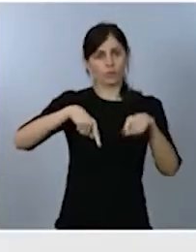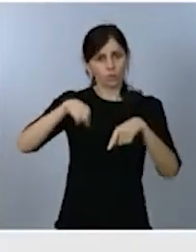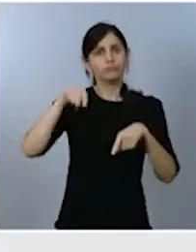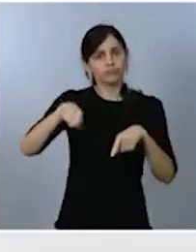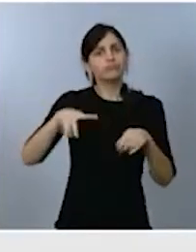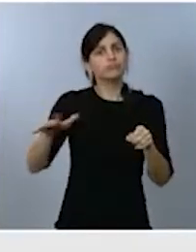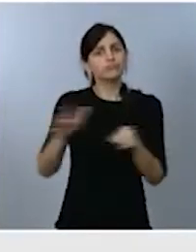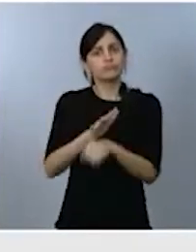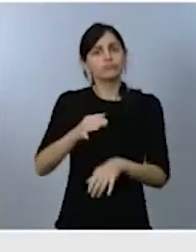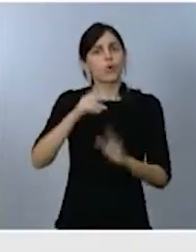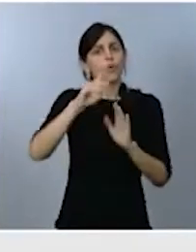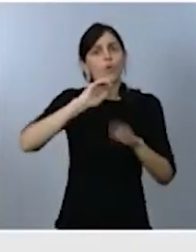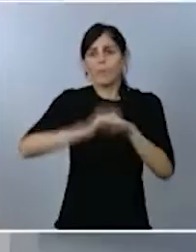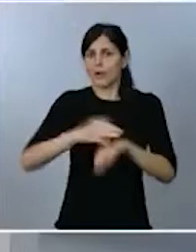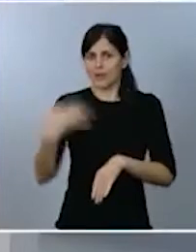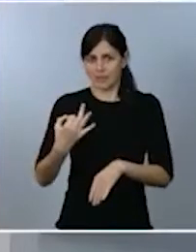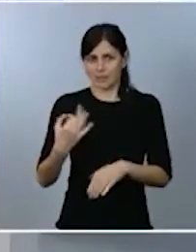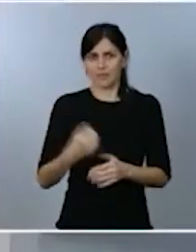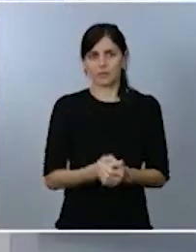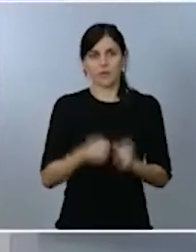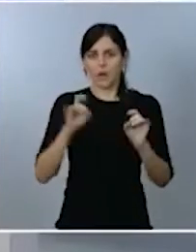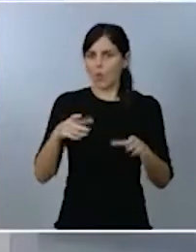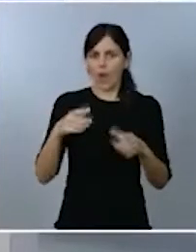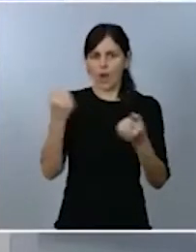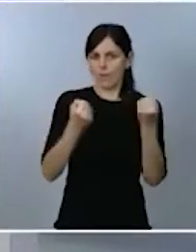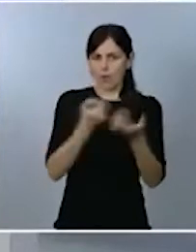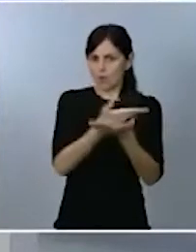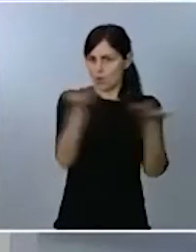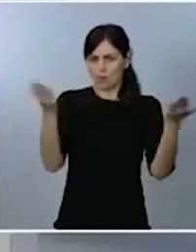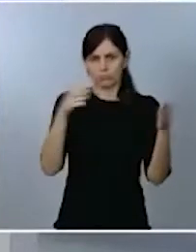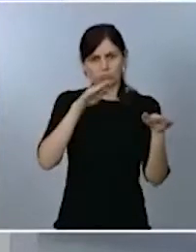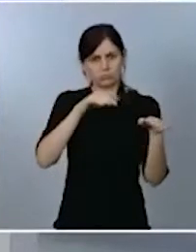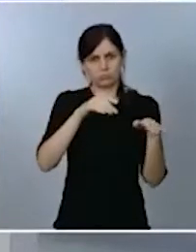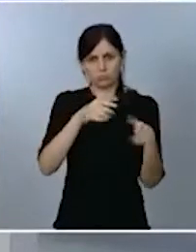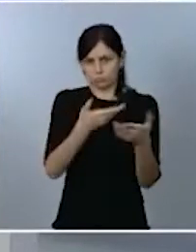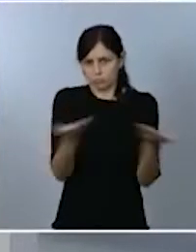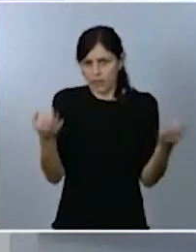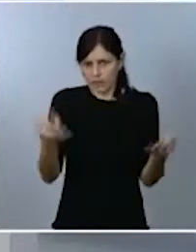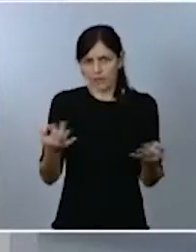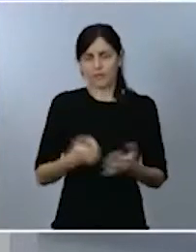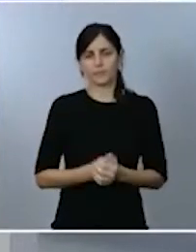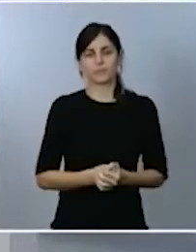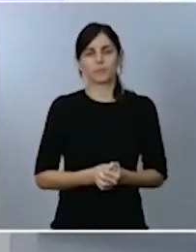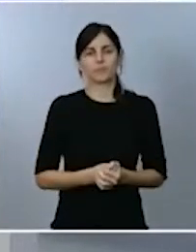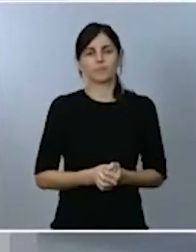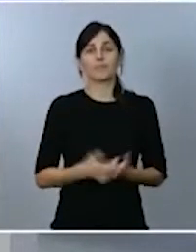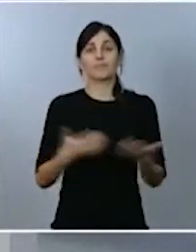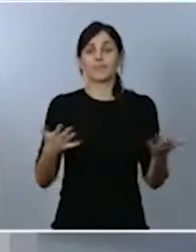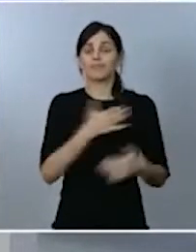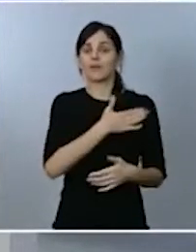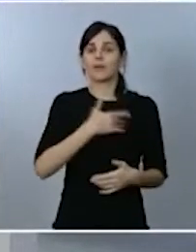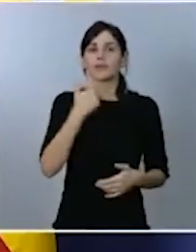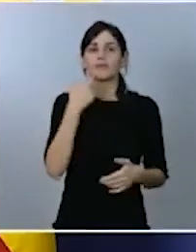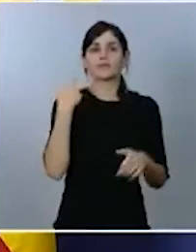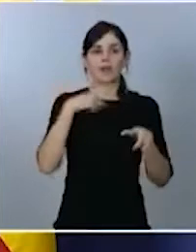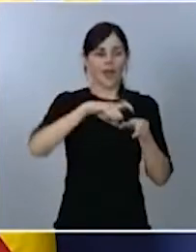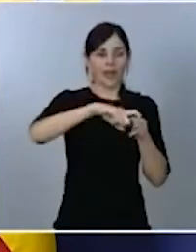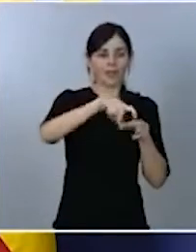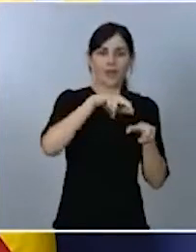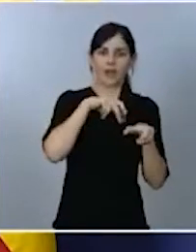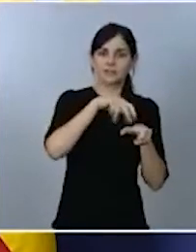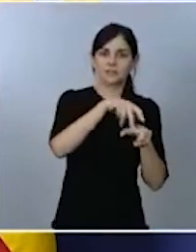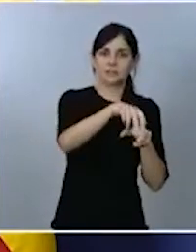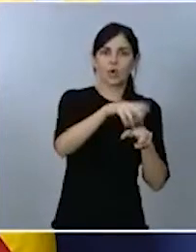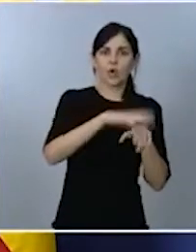de vehículos. Estas normas generales prohíben su circulación por las aceras y por las zonas peatonales, así